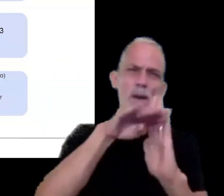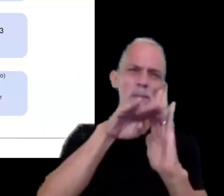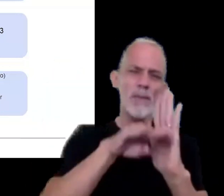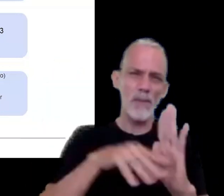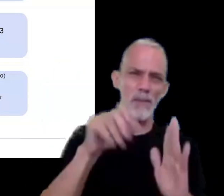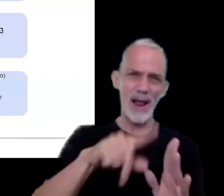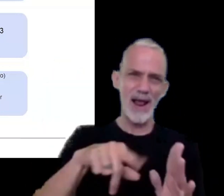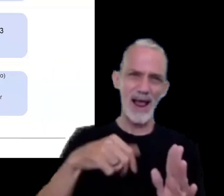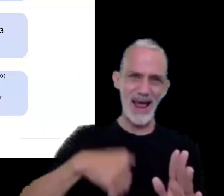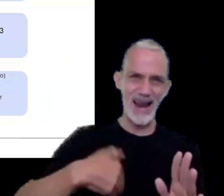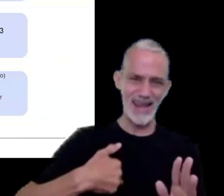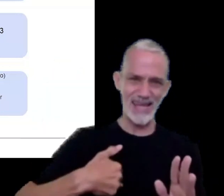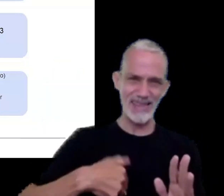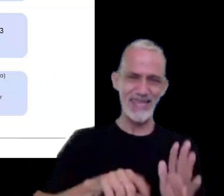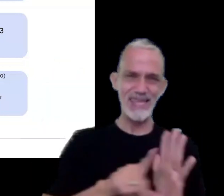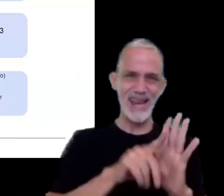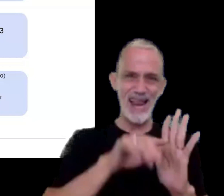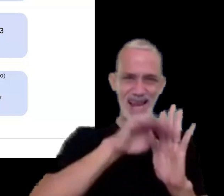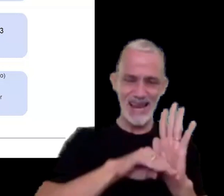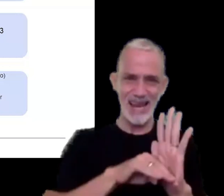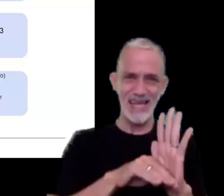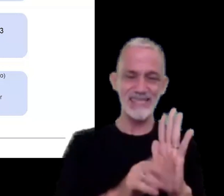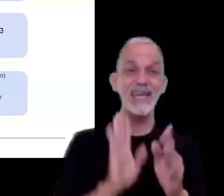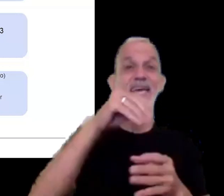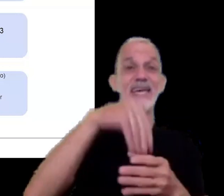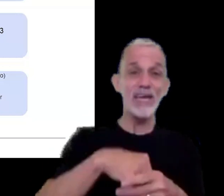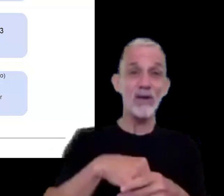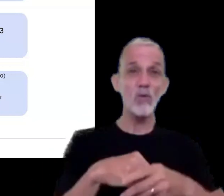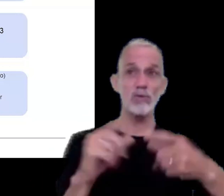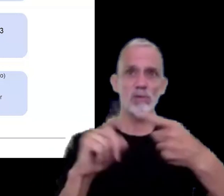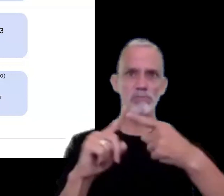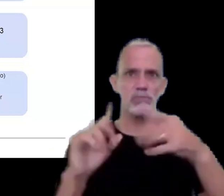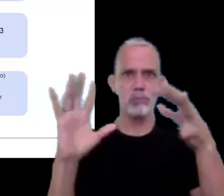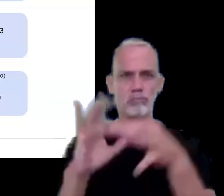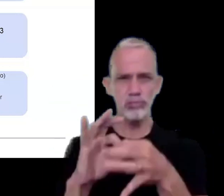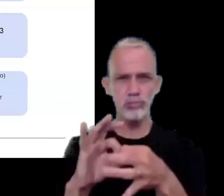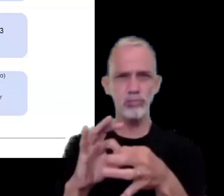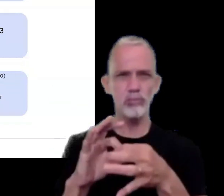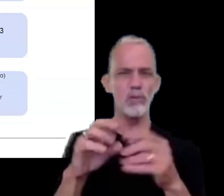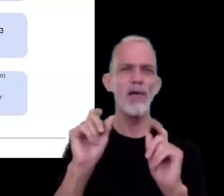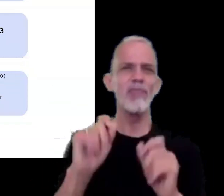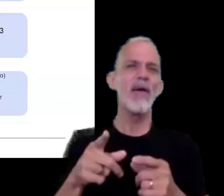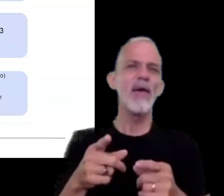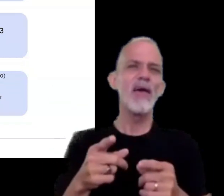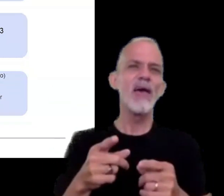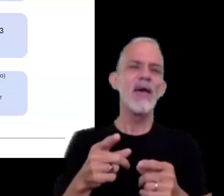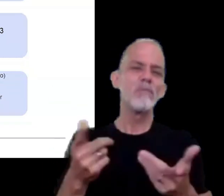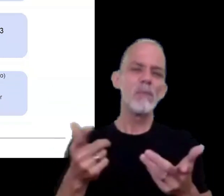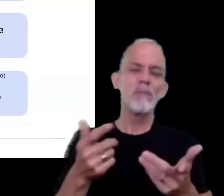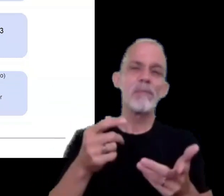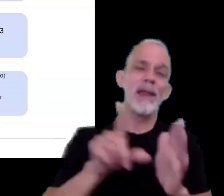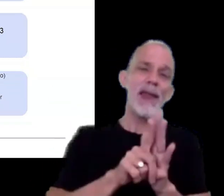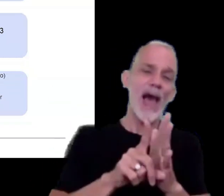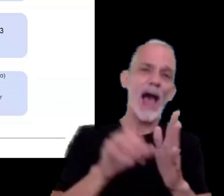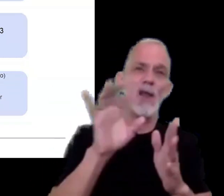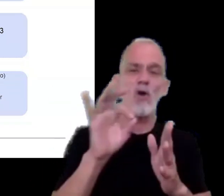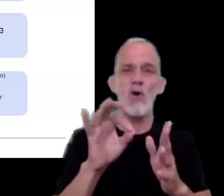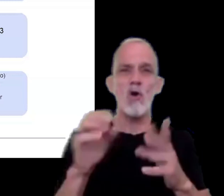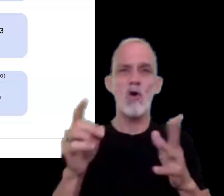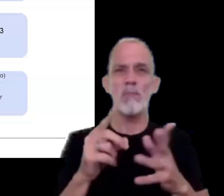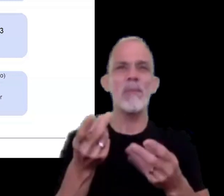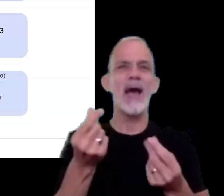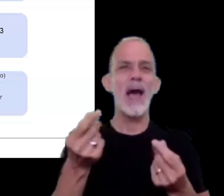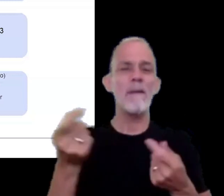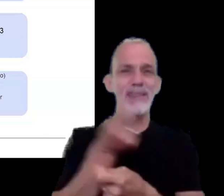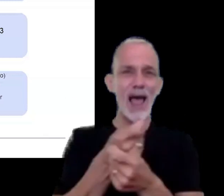ya que incluye no solo las vinculaciones de carácter jurídico o por capital sino